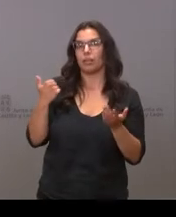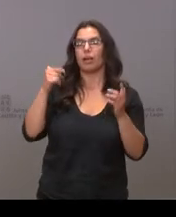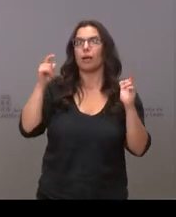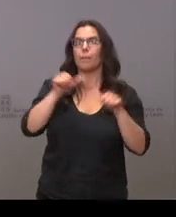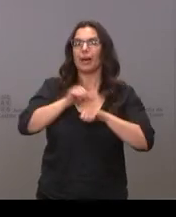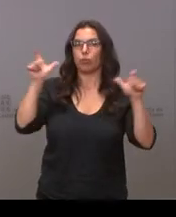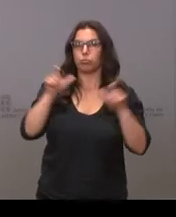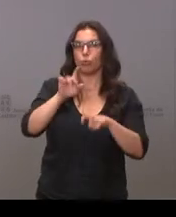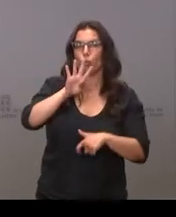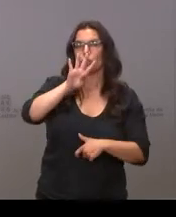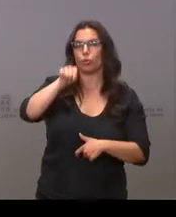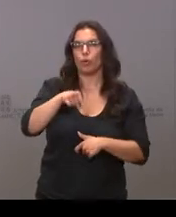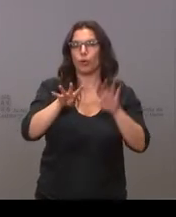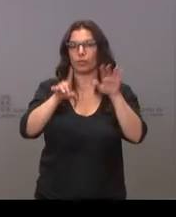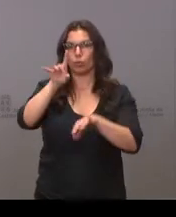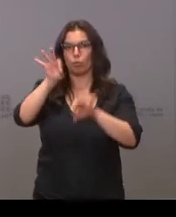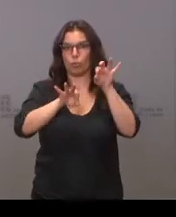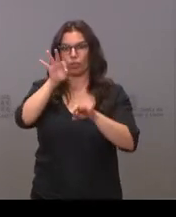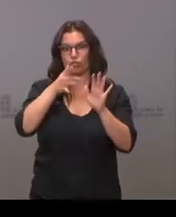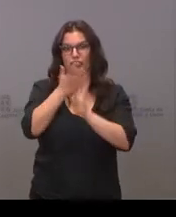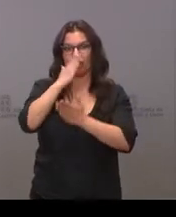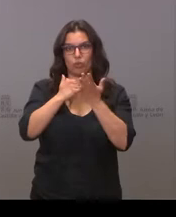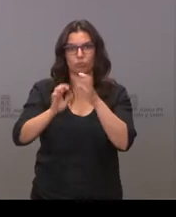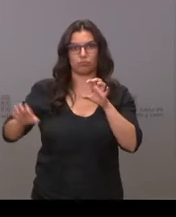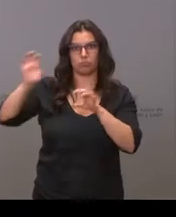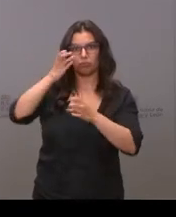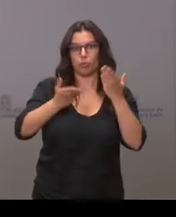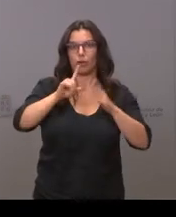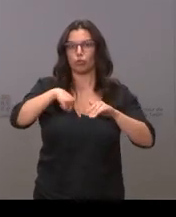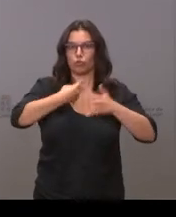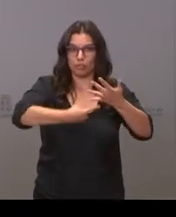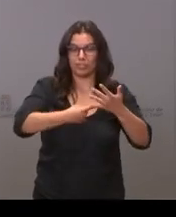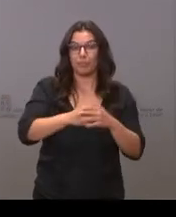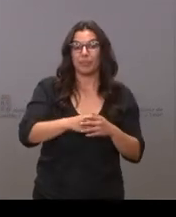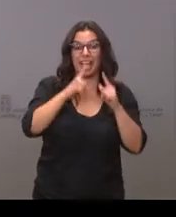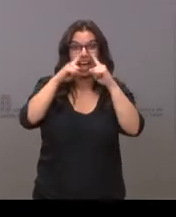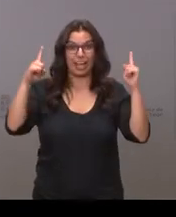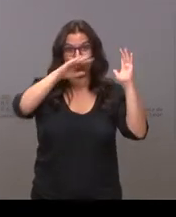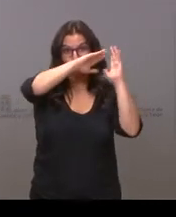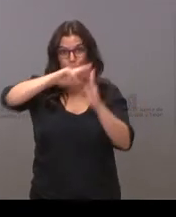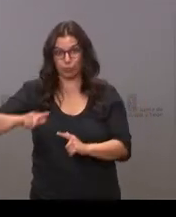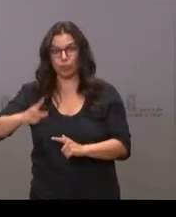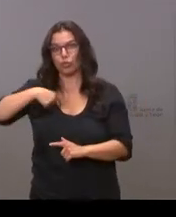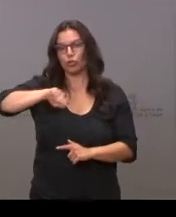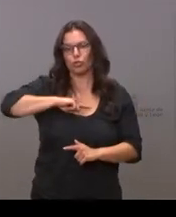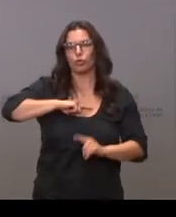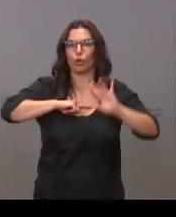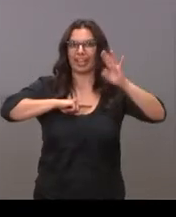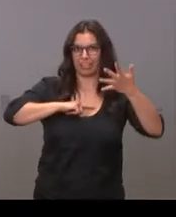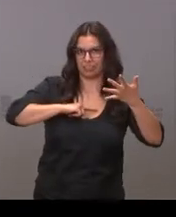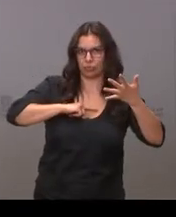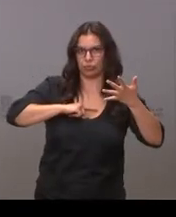Y dentro también de la variación interanual somos la quinta comunidad en números absolutos.